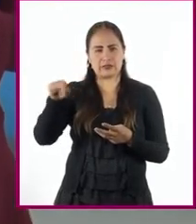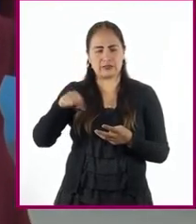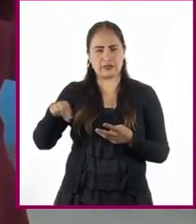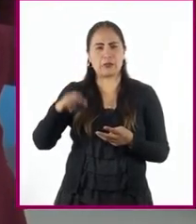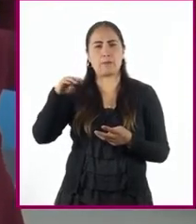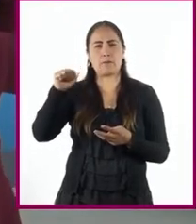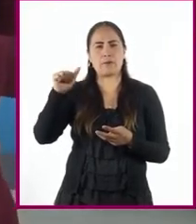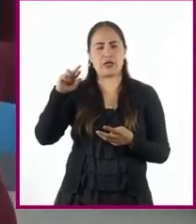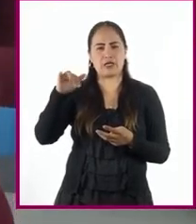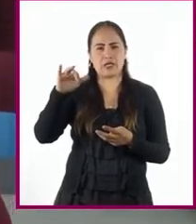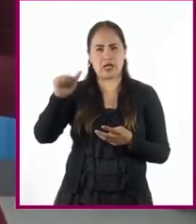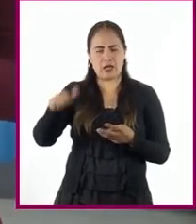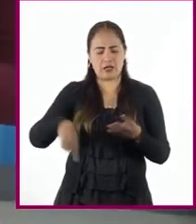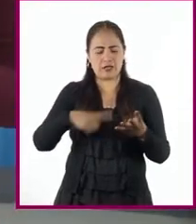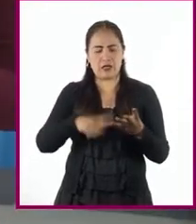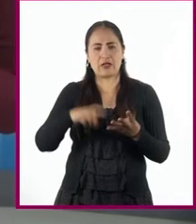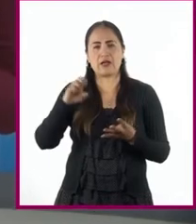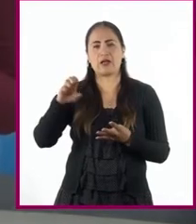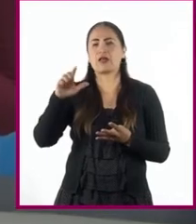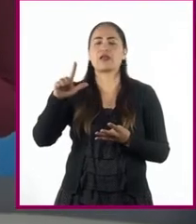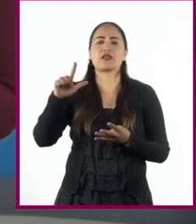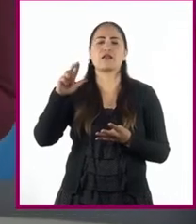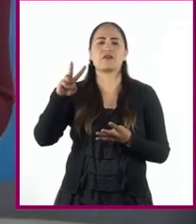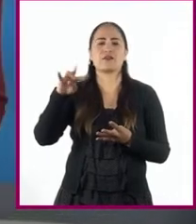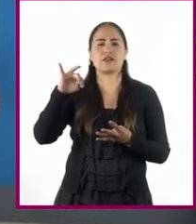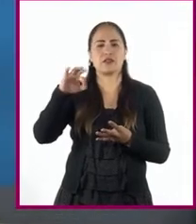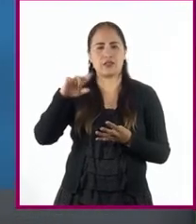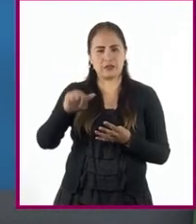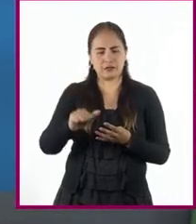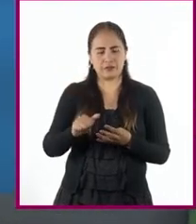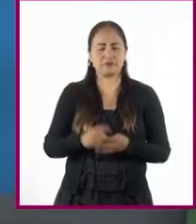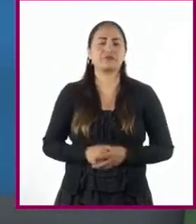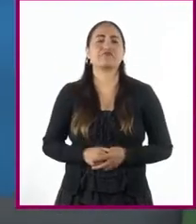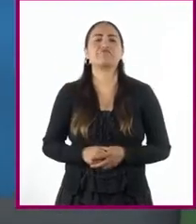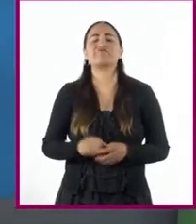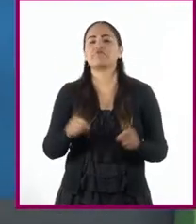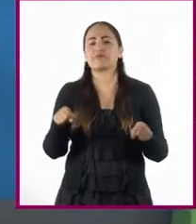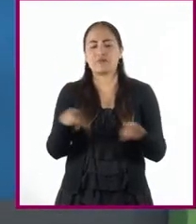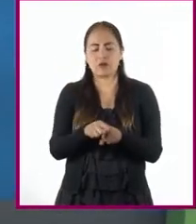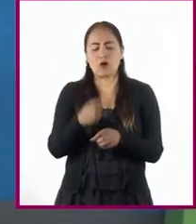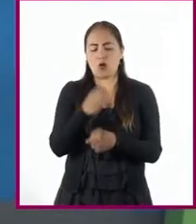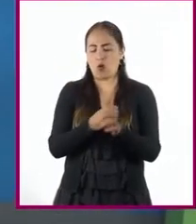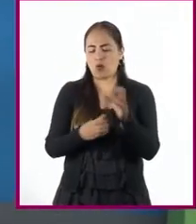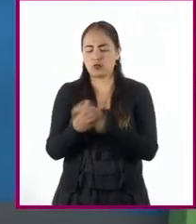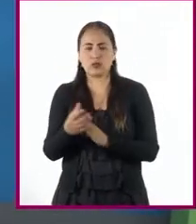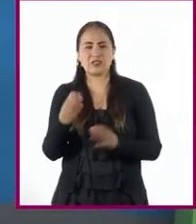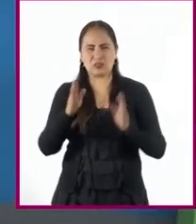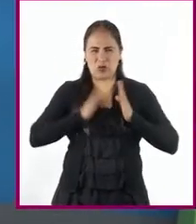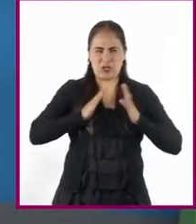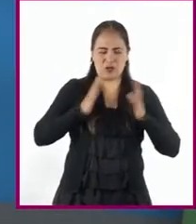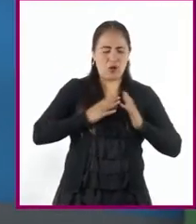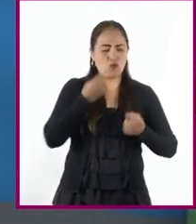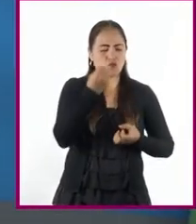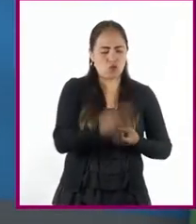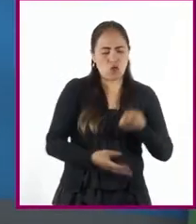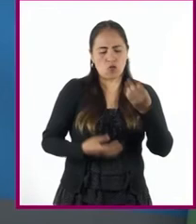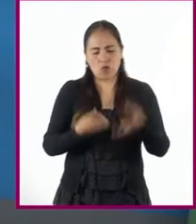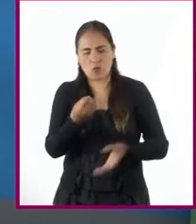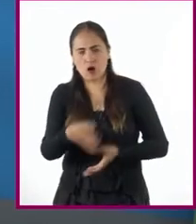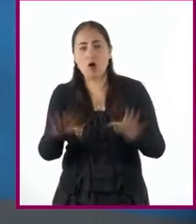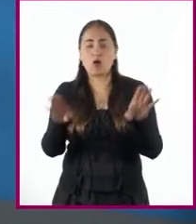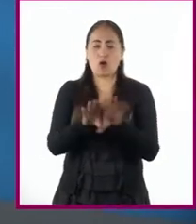Elvira Hernández, estuvieron a cargo del aprovisionamiento de las tropas, ya fuera encillando